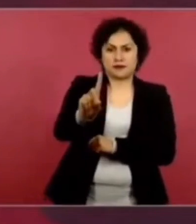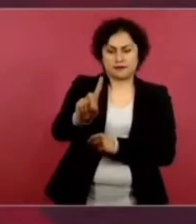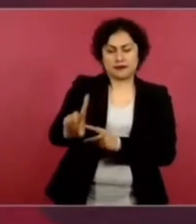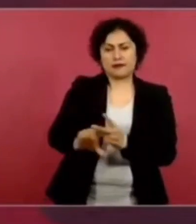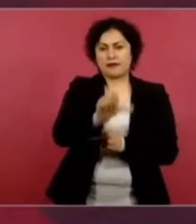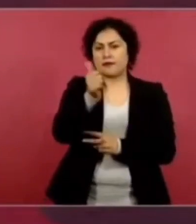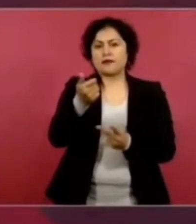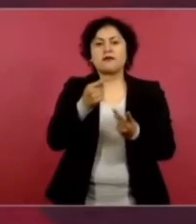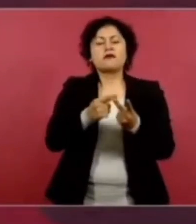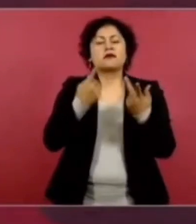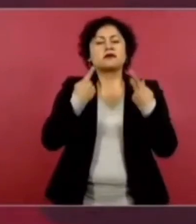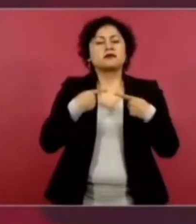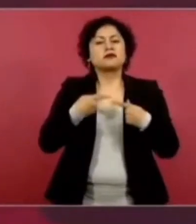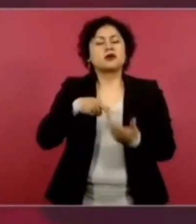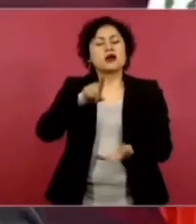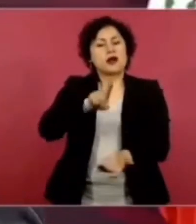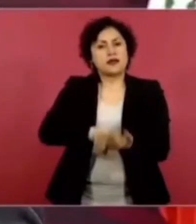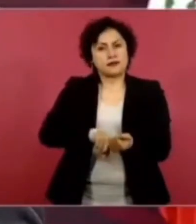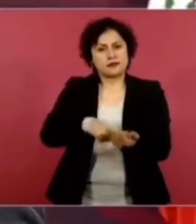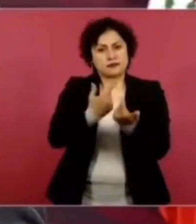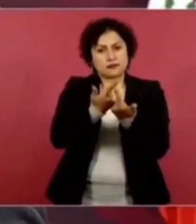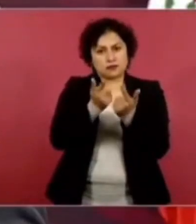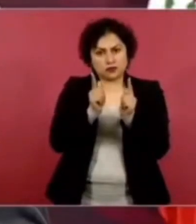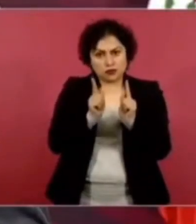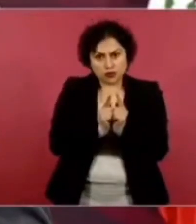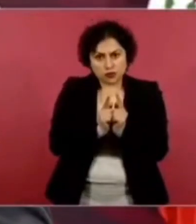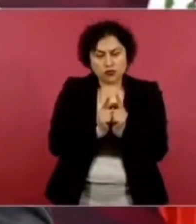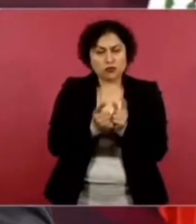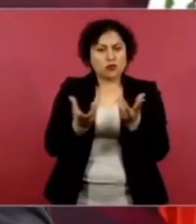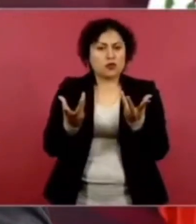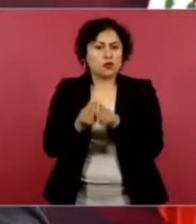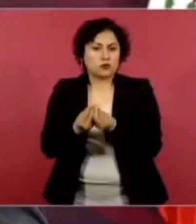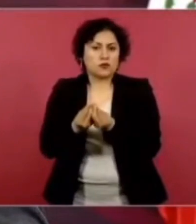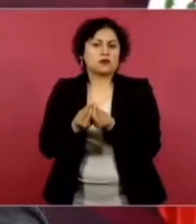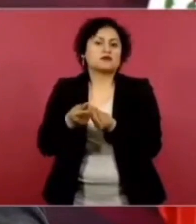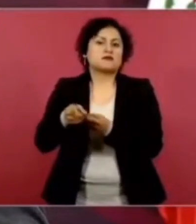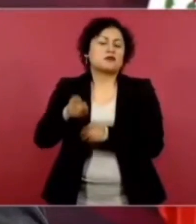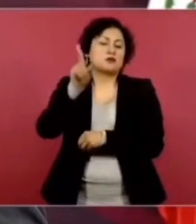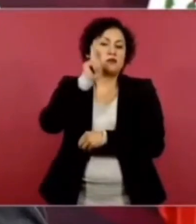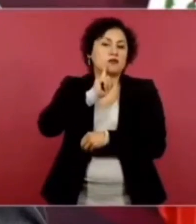señora Xochitl Gálvez.